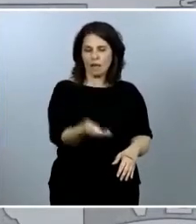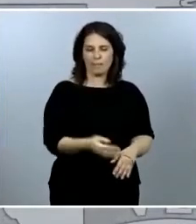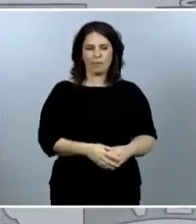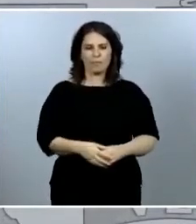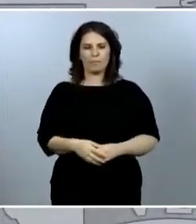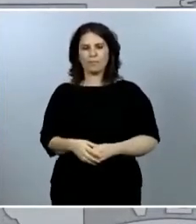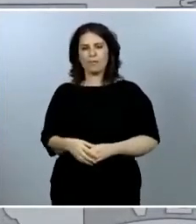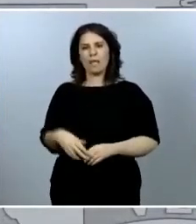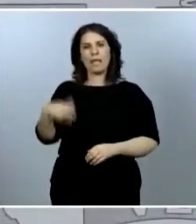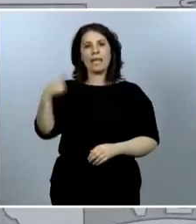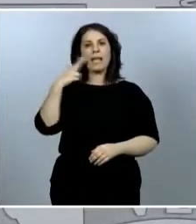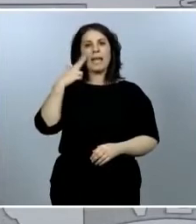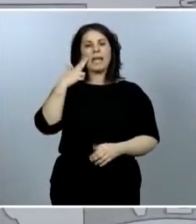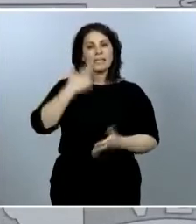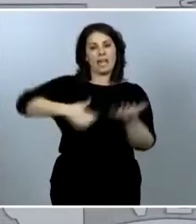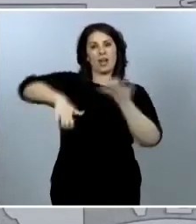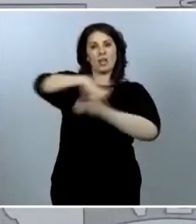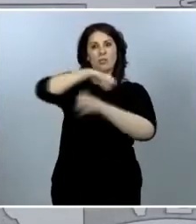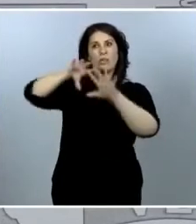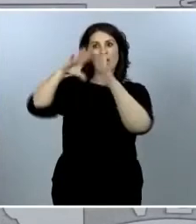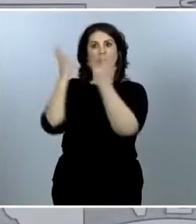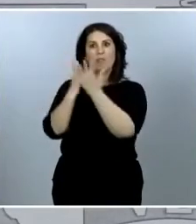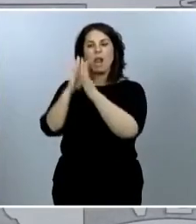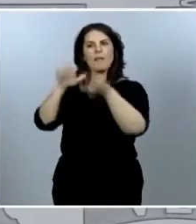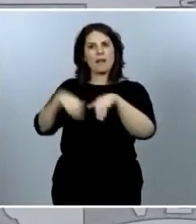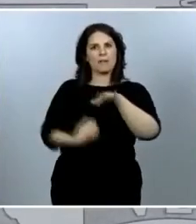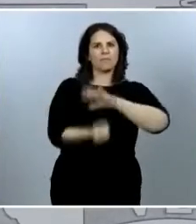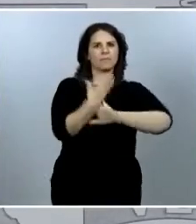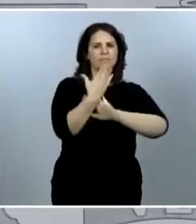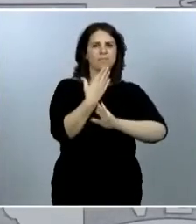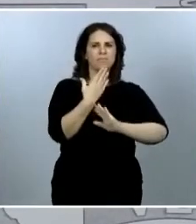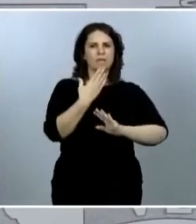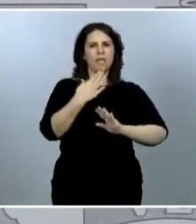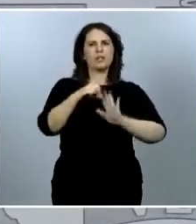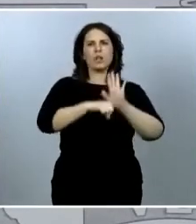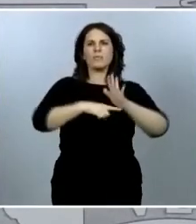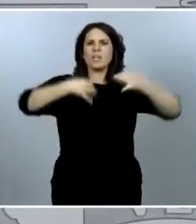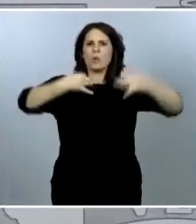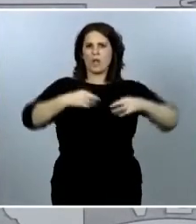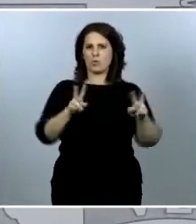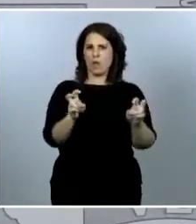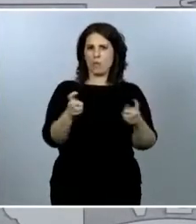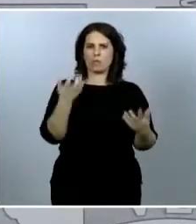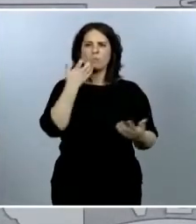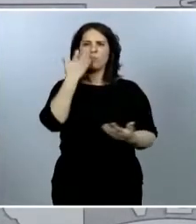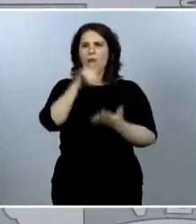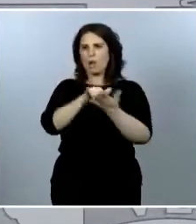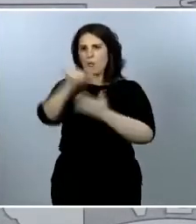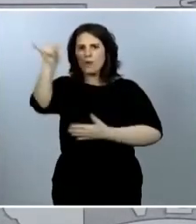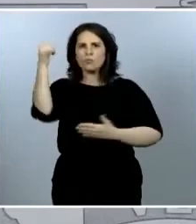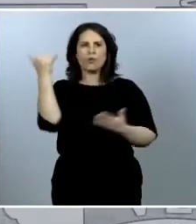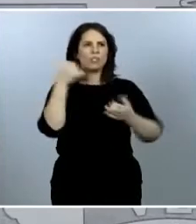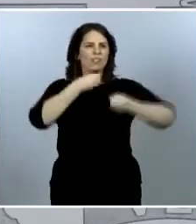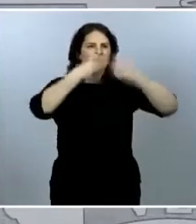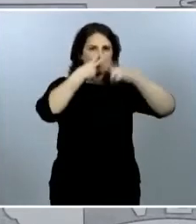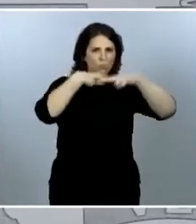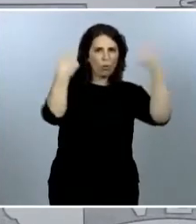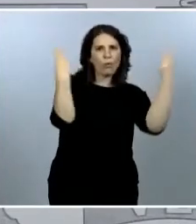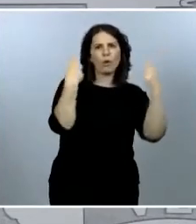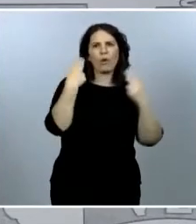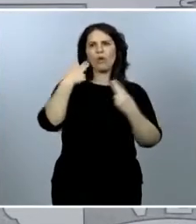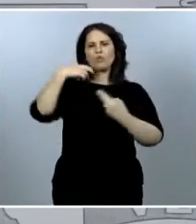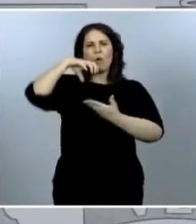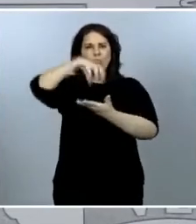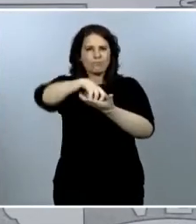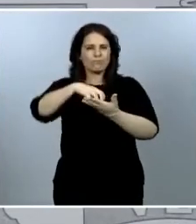reglas nuevas de seguridad, por ejemplo, en los aeropuertos, en las estaciones, en edificios públicos, y ahora tendremos que convivir durante un tiempo,